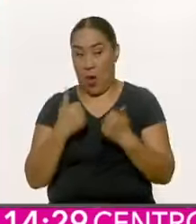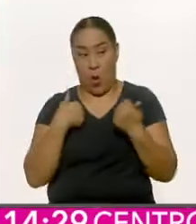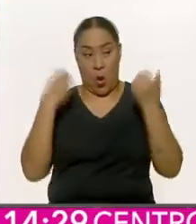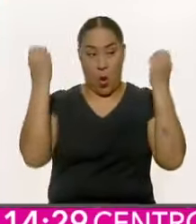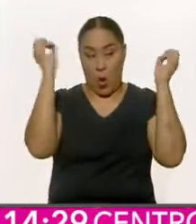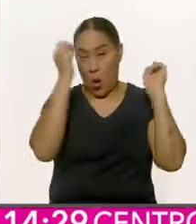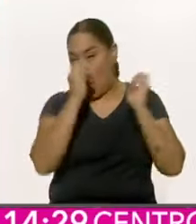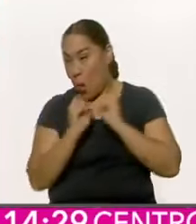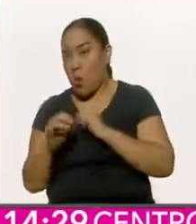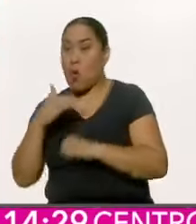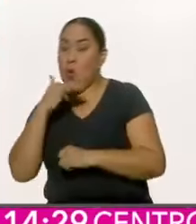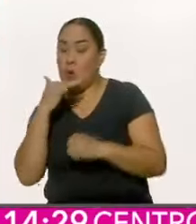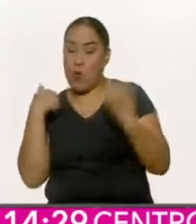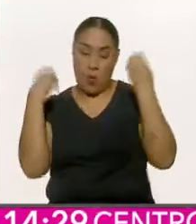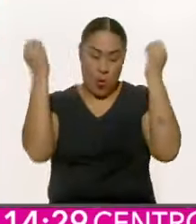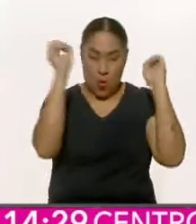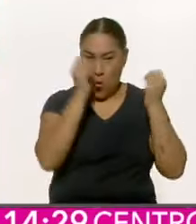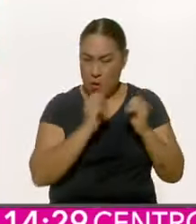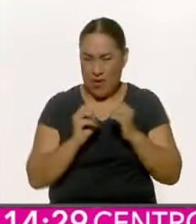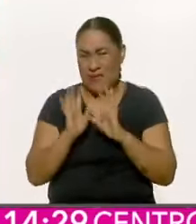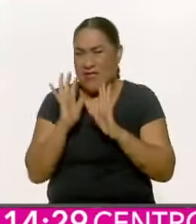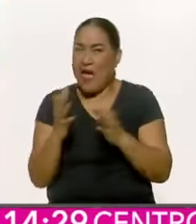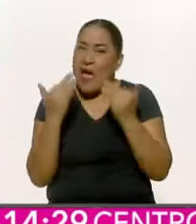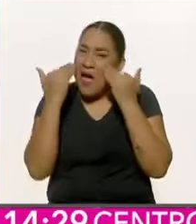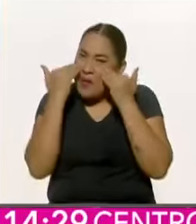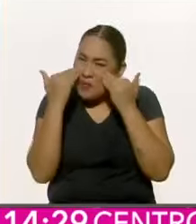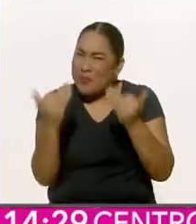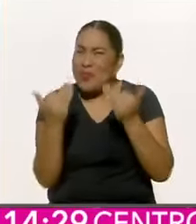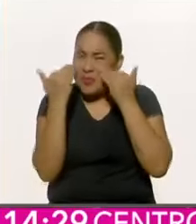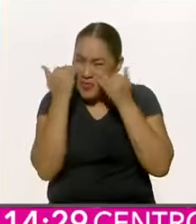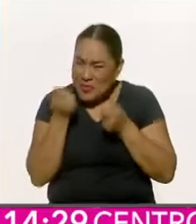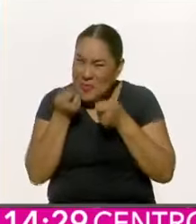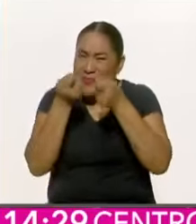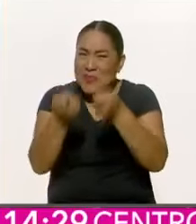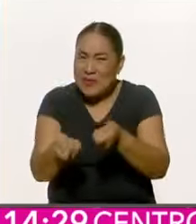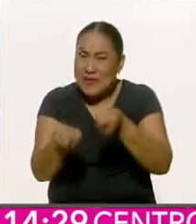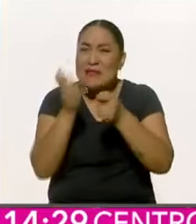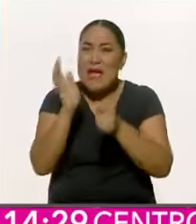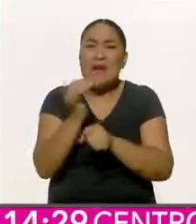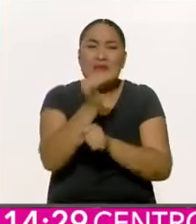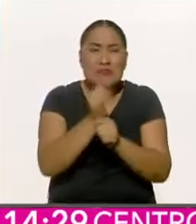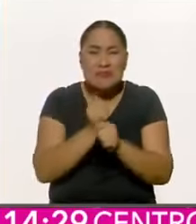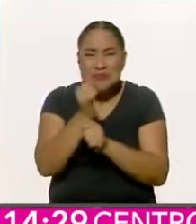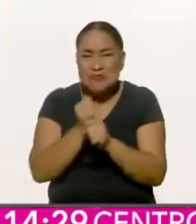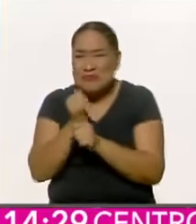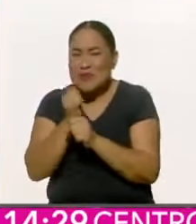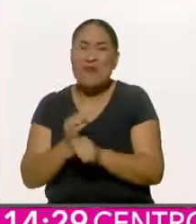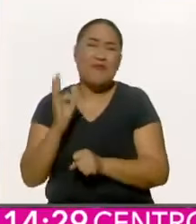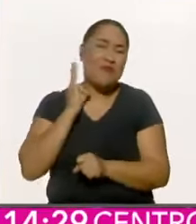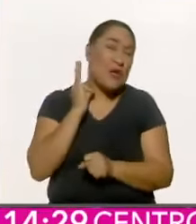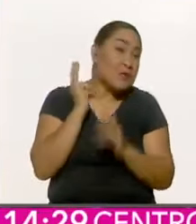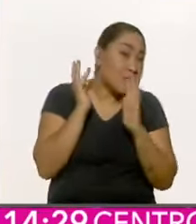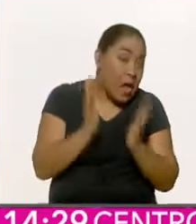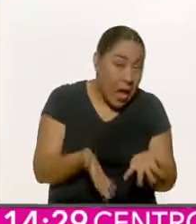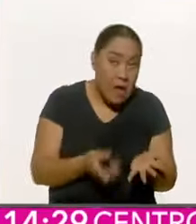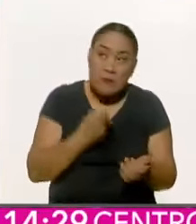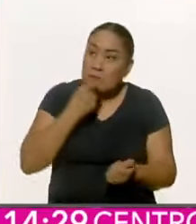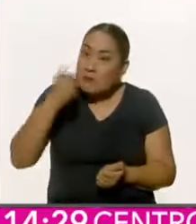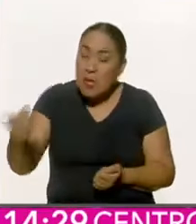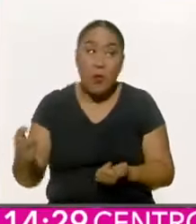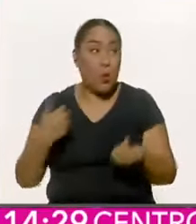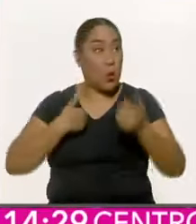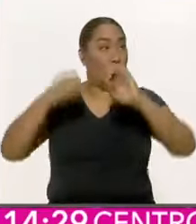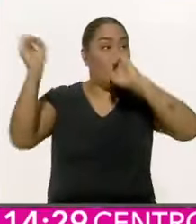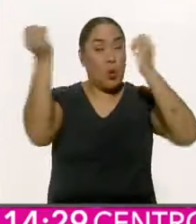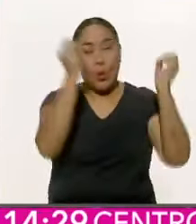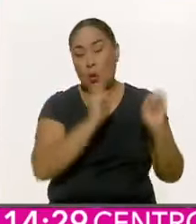los hechos de corrupción que con evidencias en la mano y procesos abiertos en las fiscalías se les imputan.